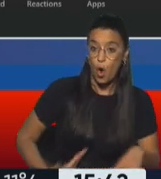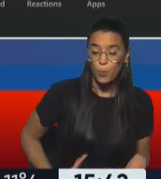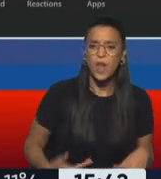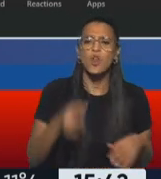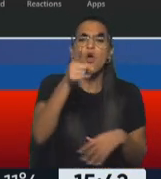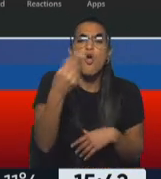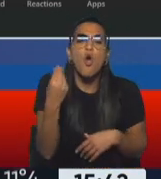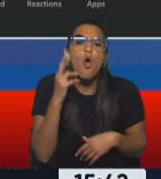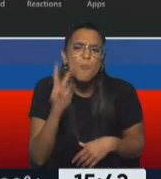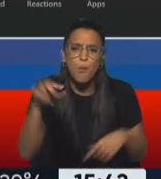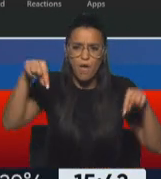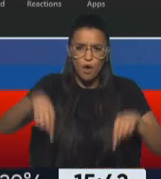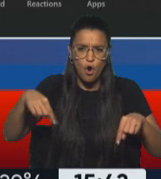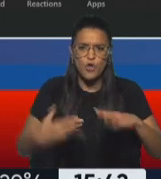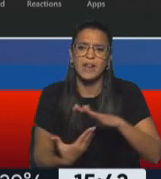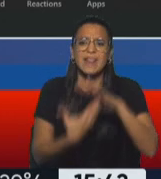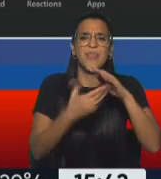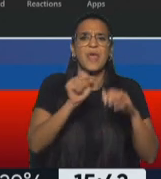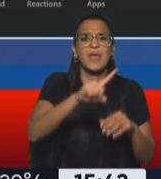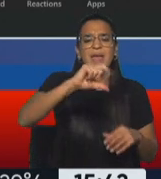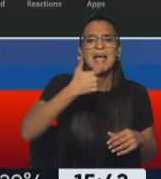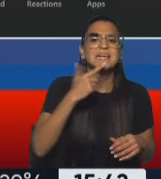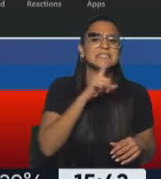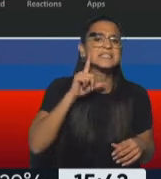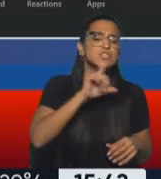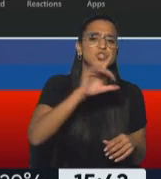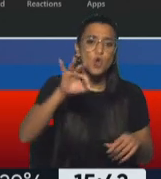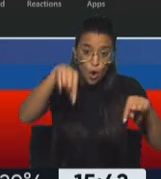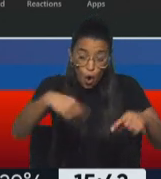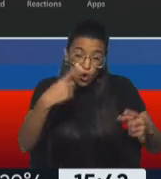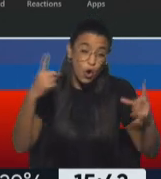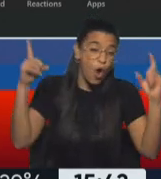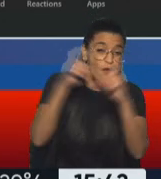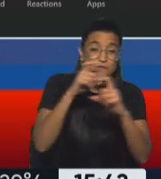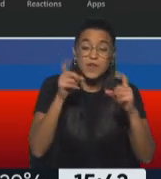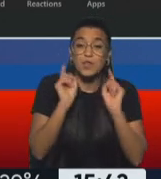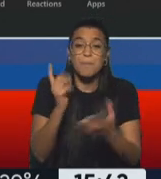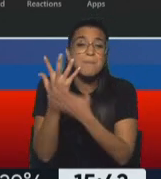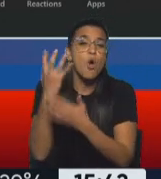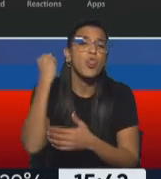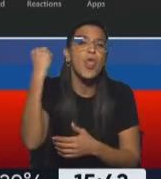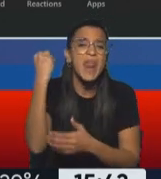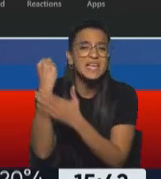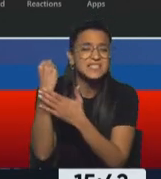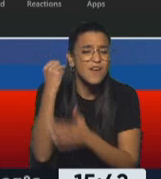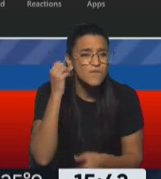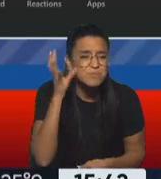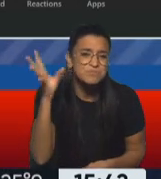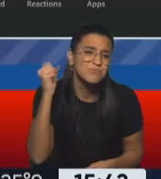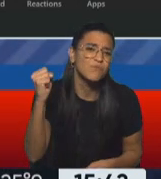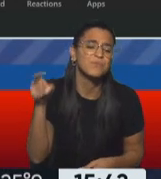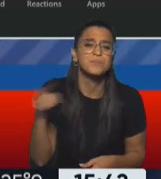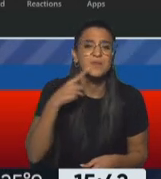¿cómo está visto hoy el liderazgo de Pedro Castillo? Estos conflictos, sobre todo con esta ultraderecha, ¿se